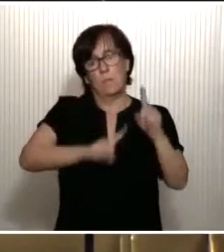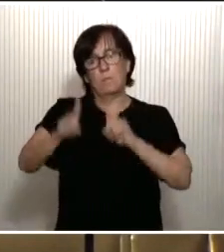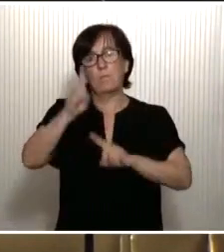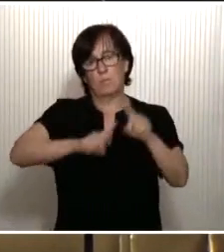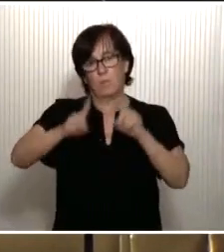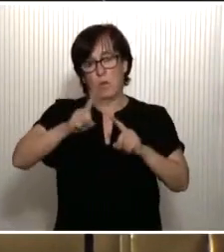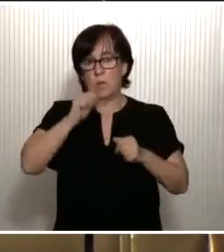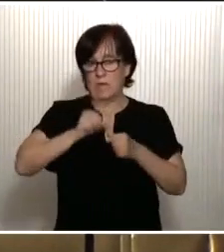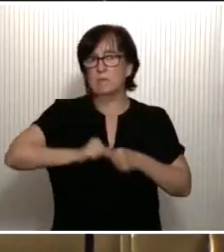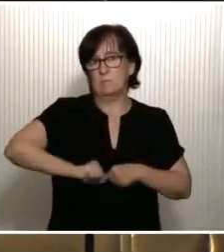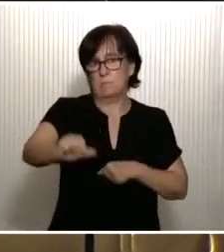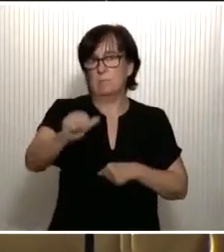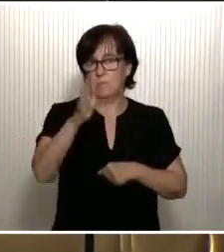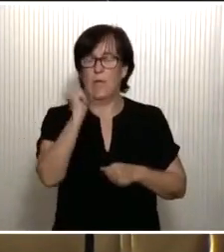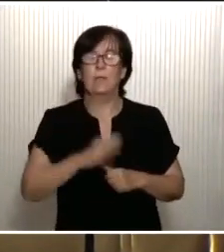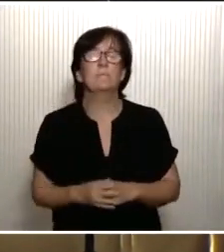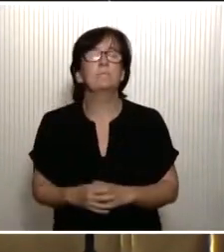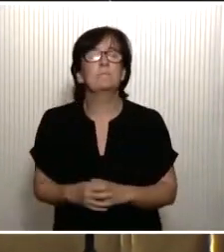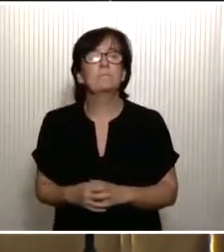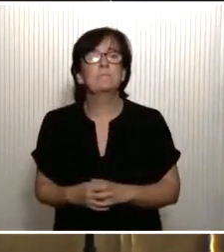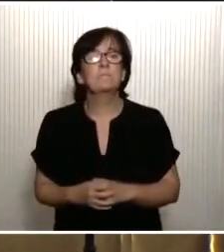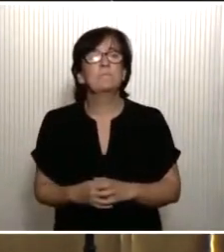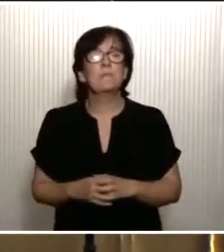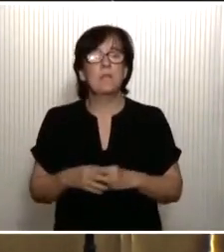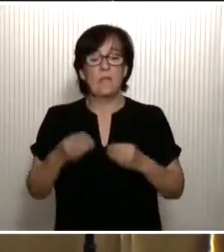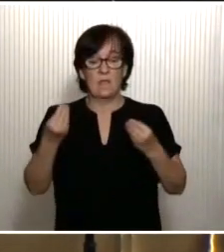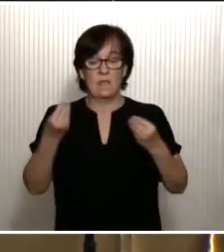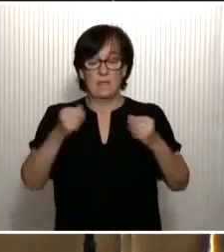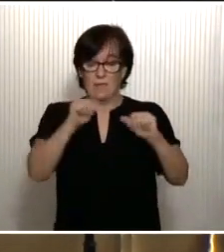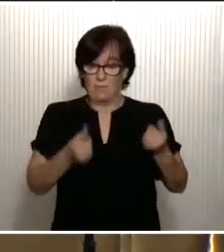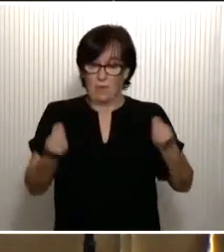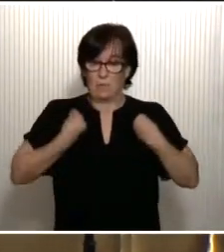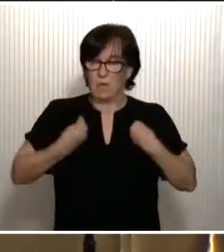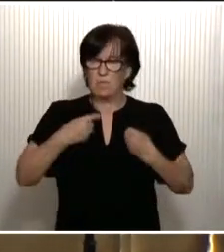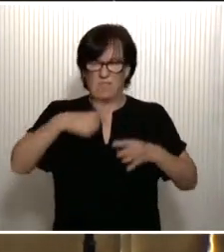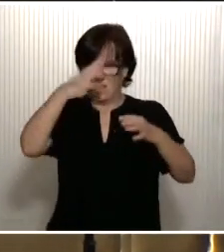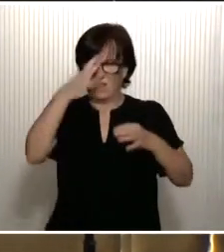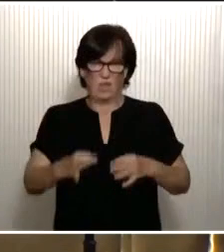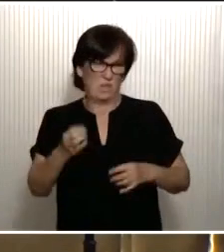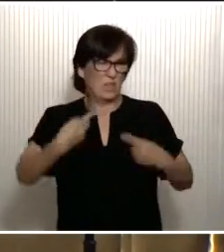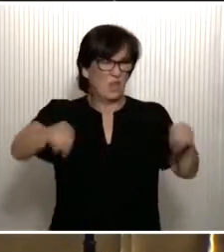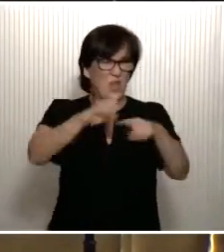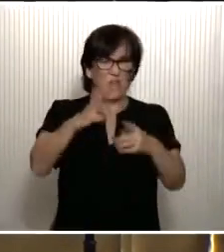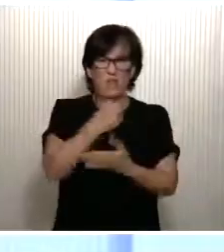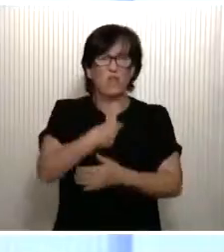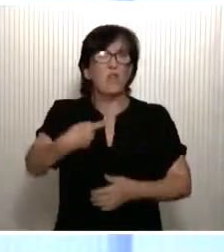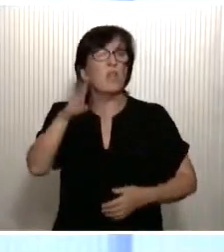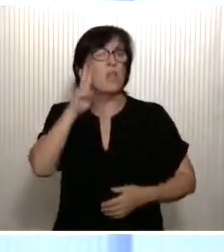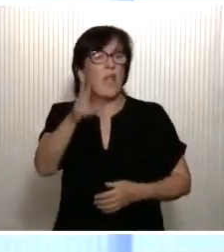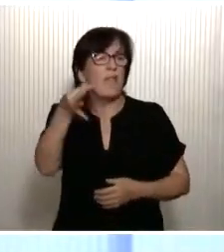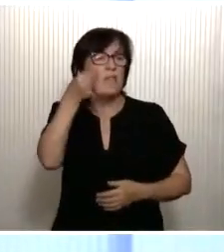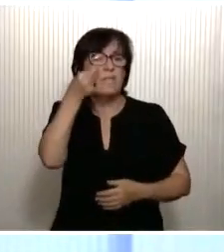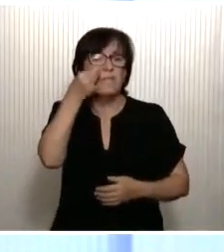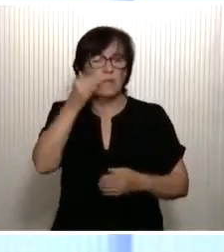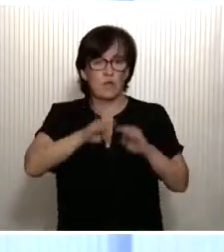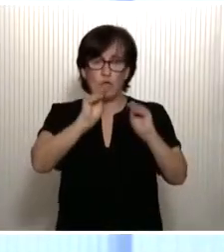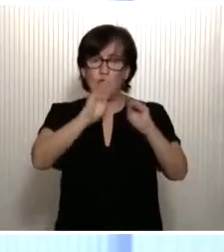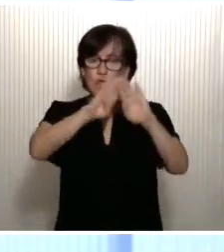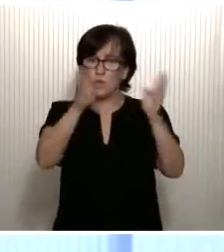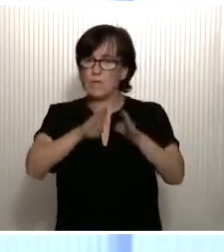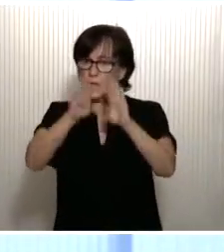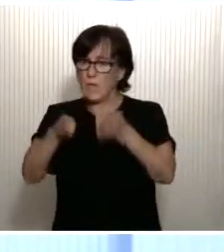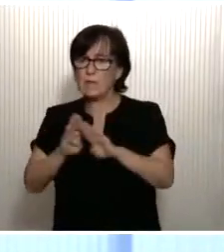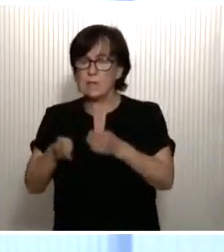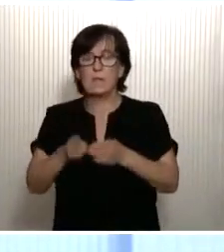por delante. Nuestra forma de vivir, estoy convencido de que todos ustedes lo han visto también en sus hogares. Nuestra forma de